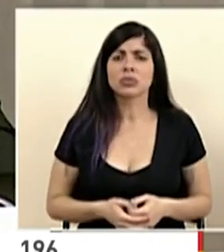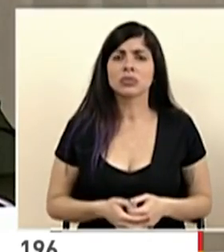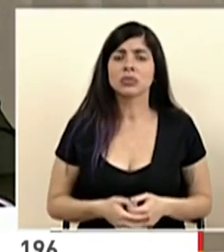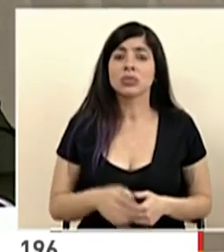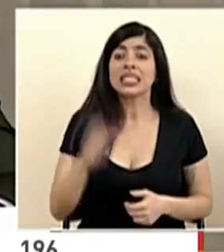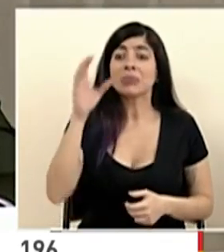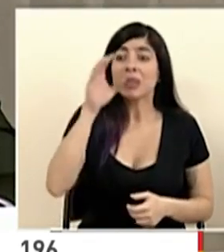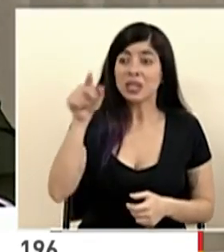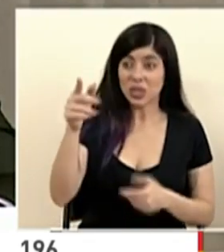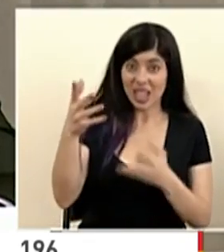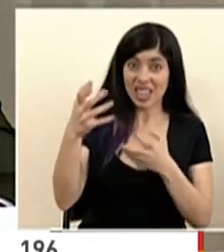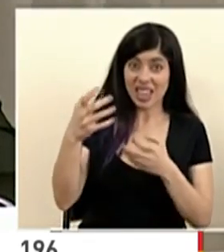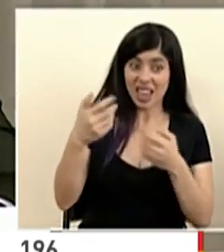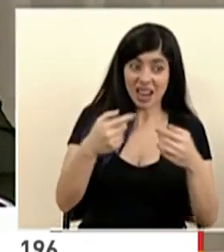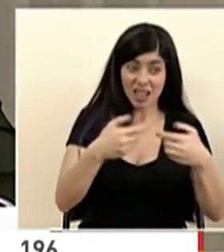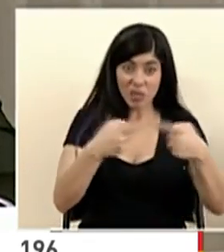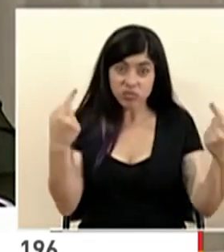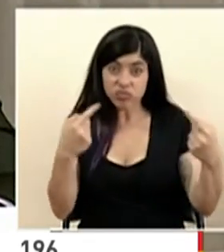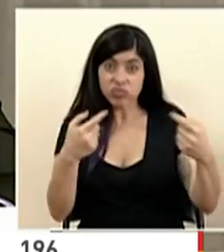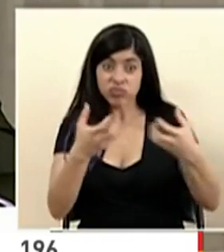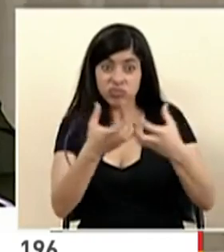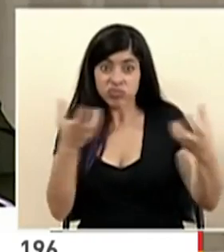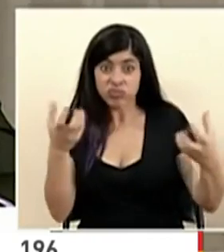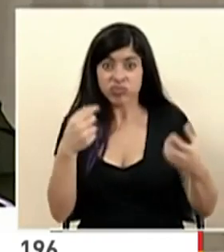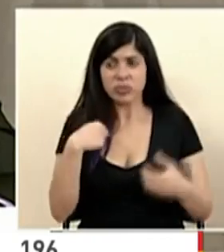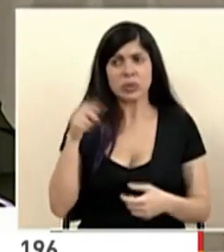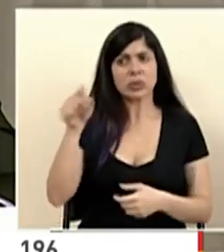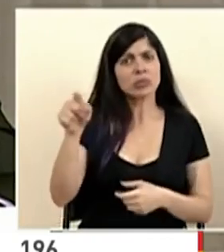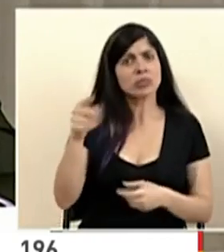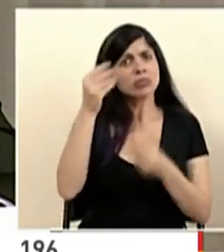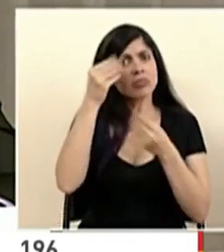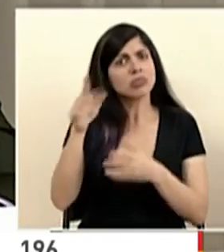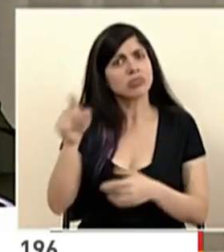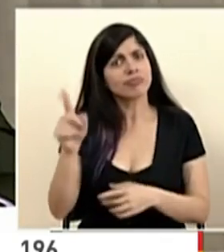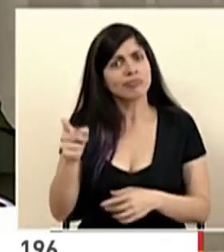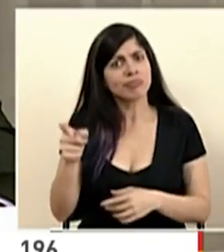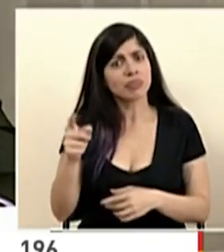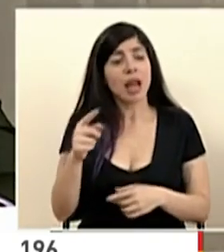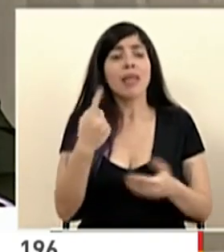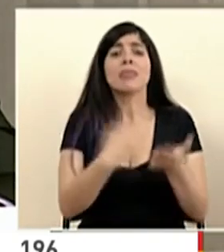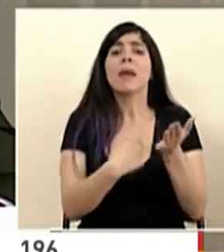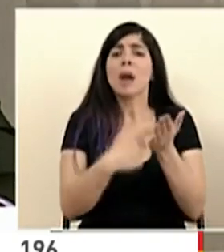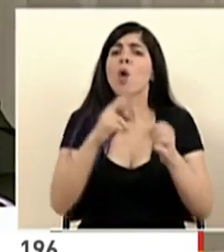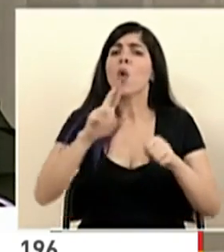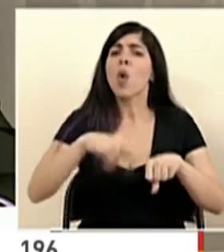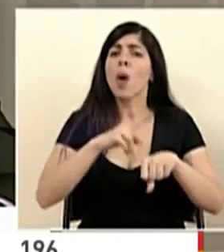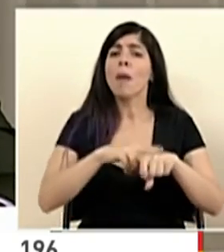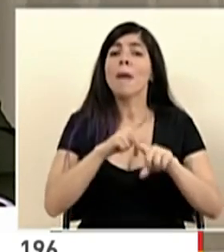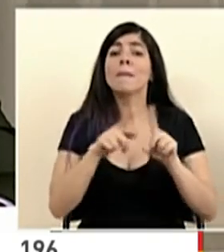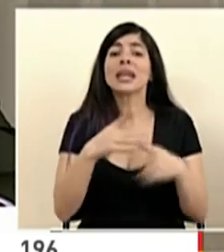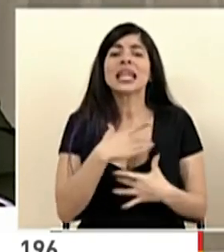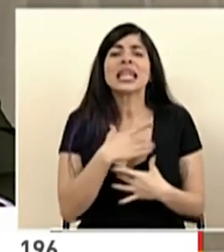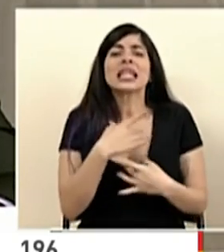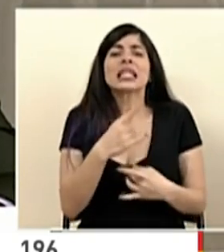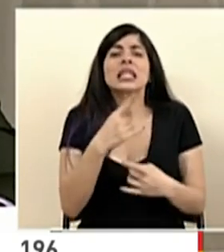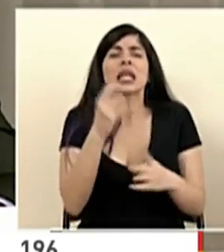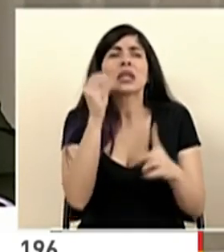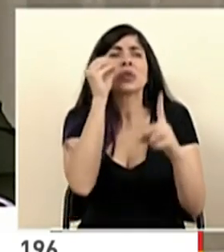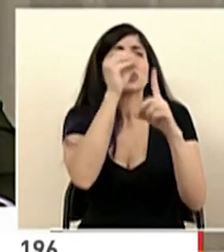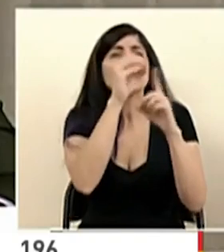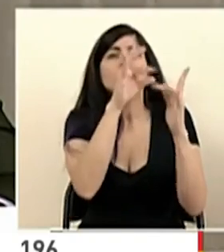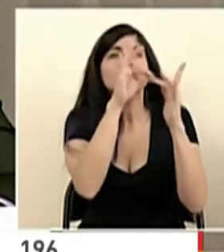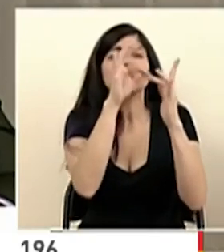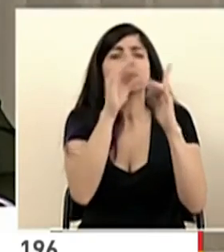Señalemos a quienes buscan dividirnos. No estoy menguando el debate, el debate tiene que darse, pero el interés superior es uno, se llama Costa